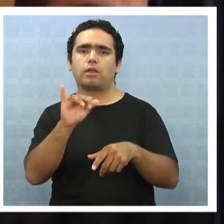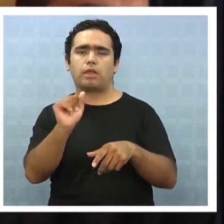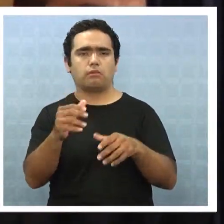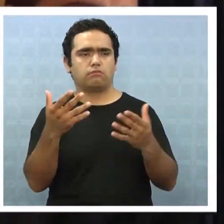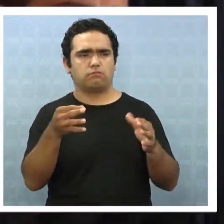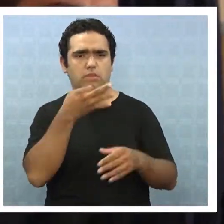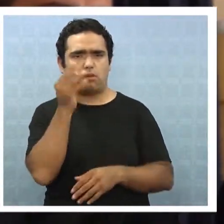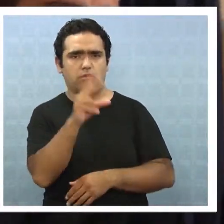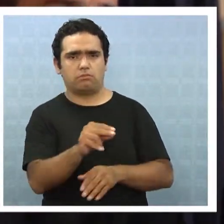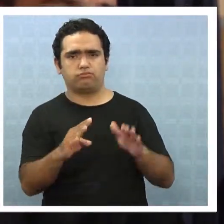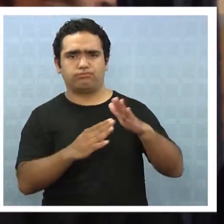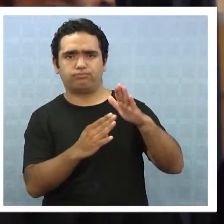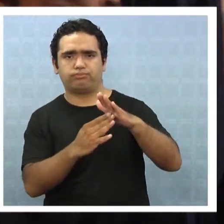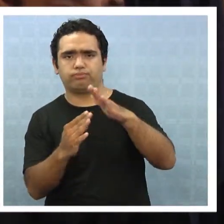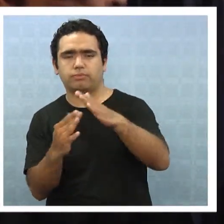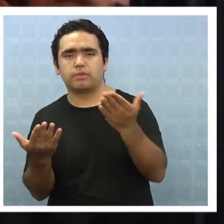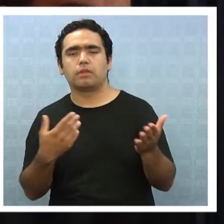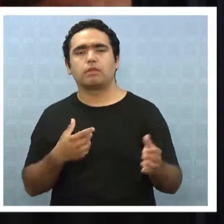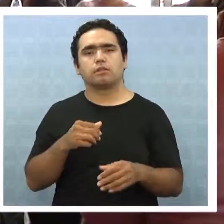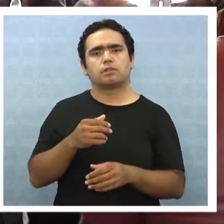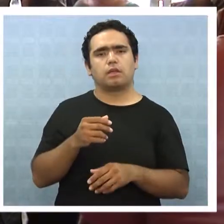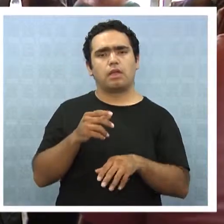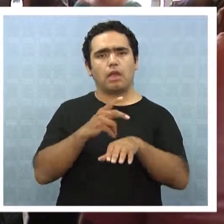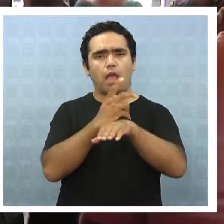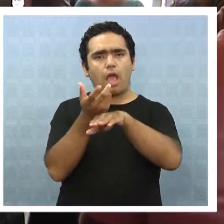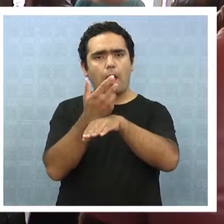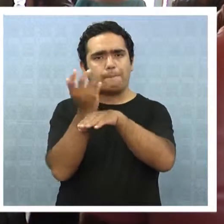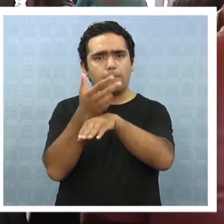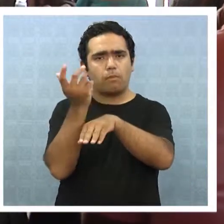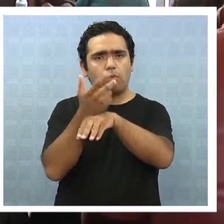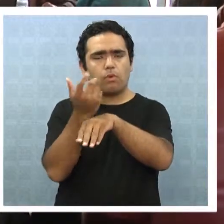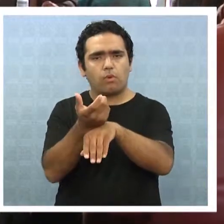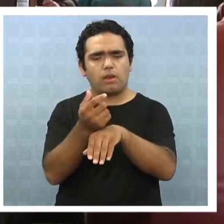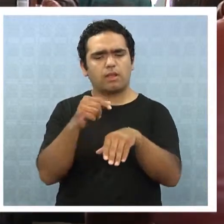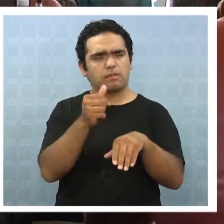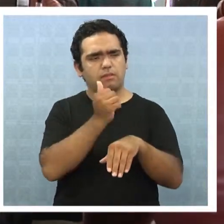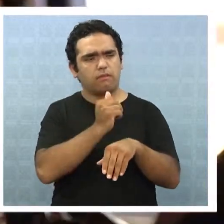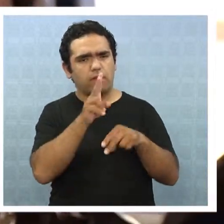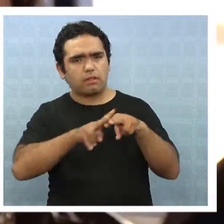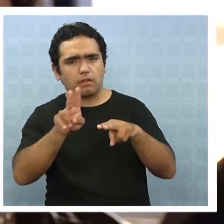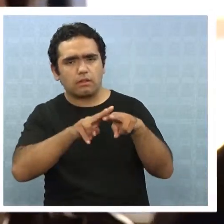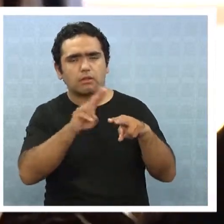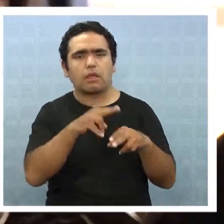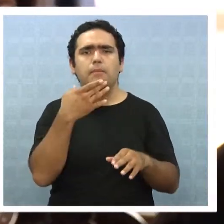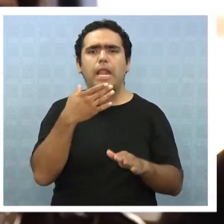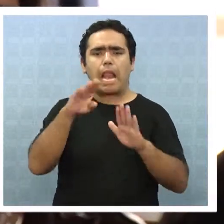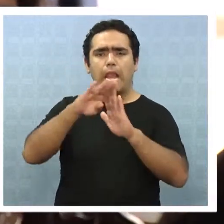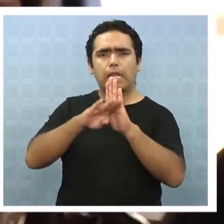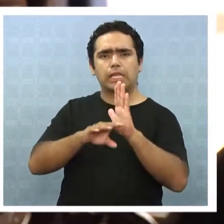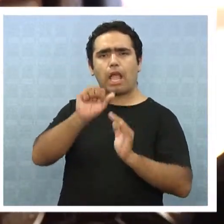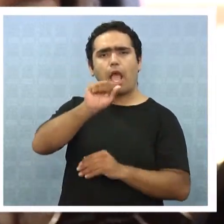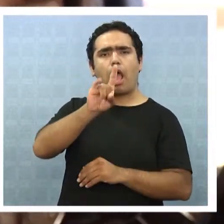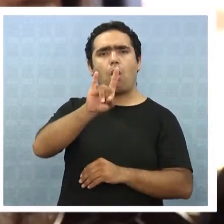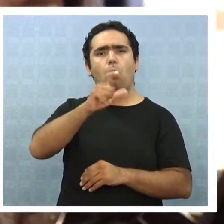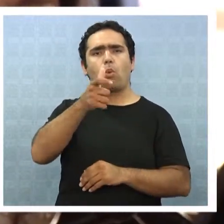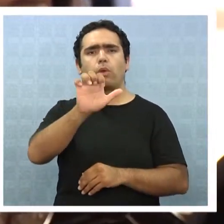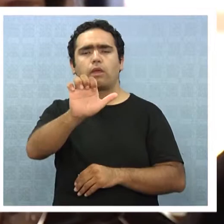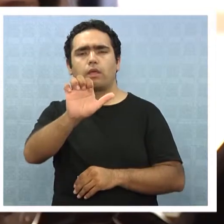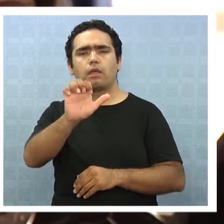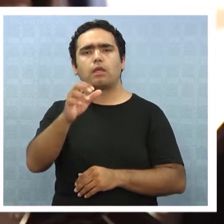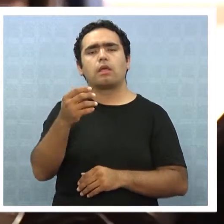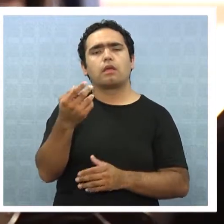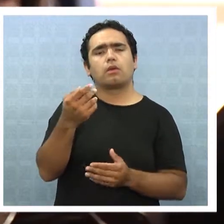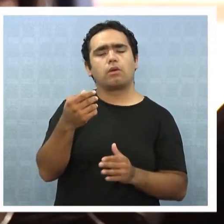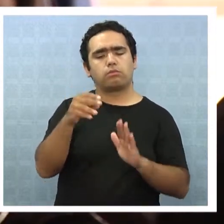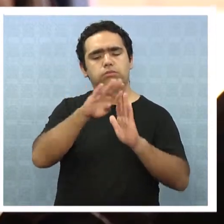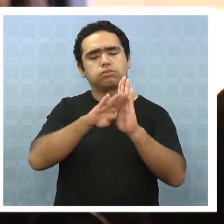ejemplos como la compra de camas que no caben por las puertas, ambulancias que no son aptas para la región o las listas AUGE con espera desde